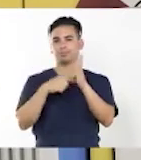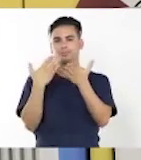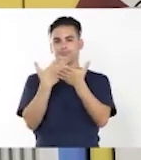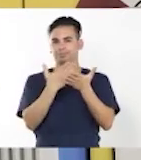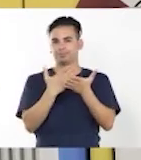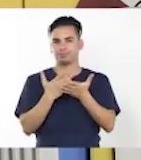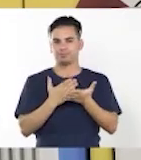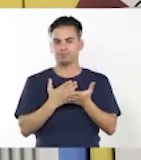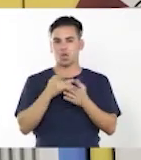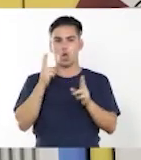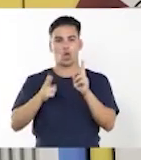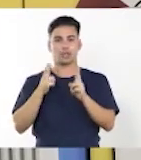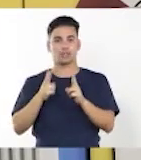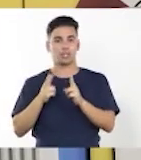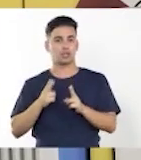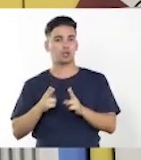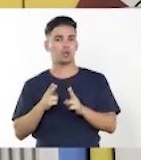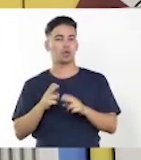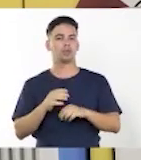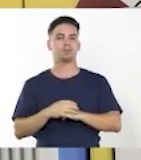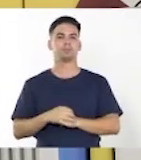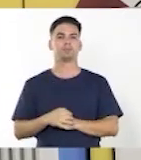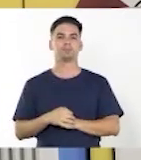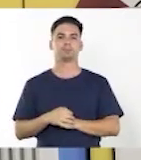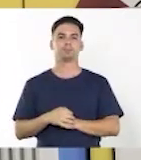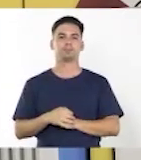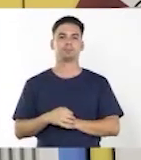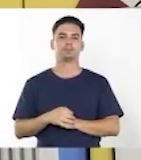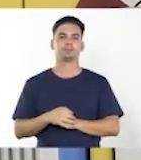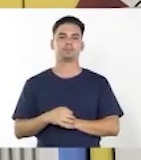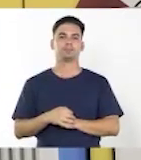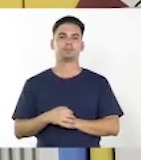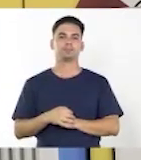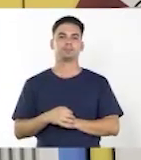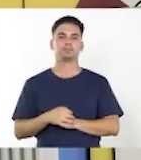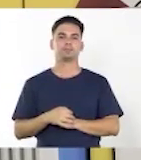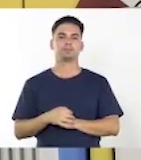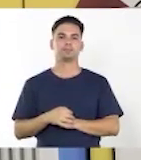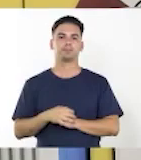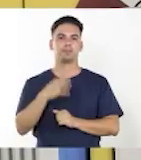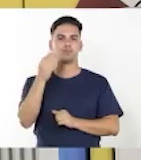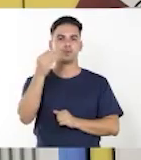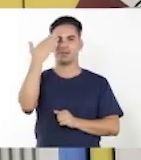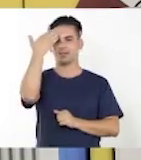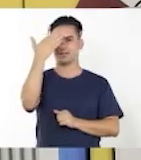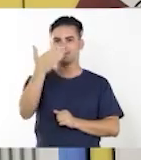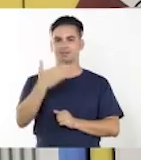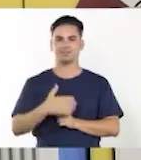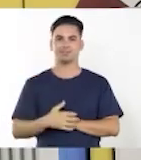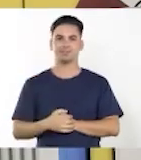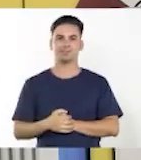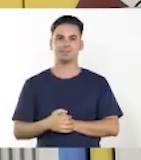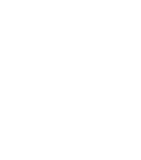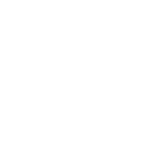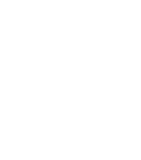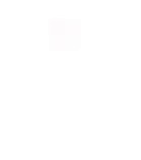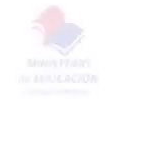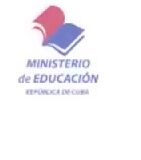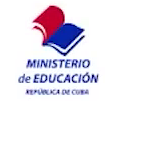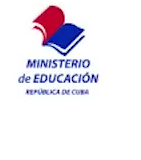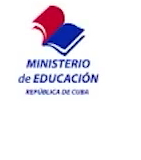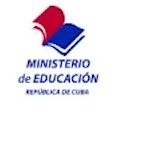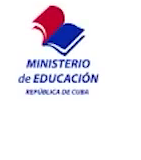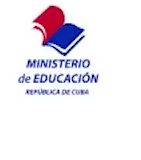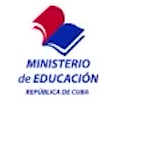en estas orientaciones que le estamos ofreciendo. Muchas gracias. Música